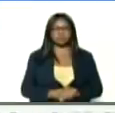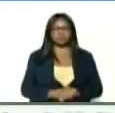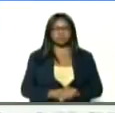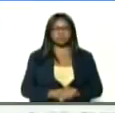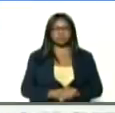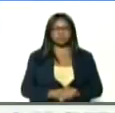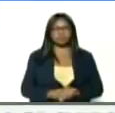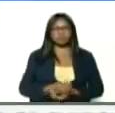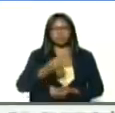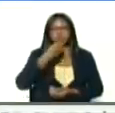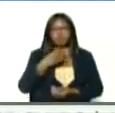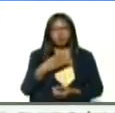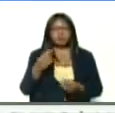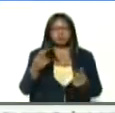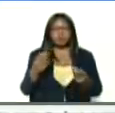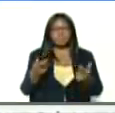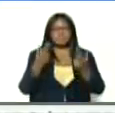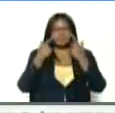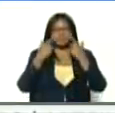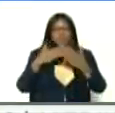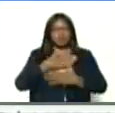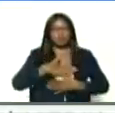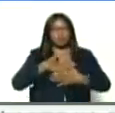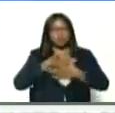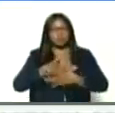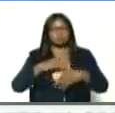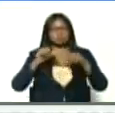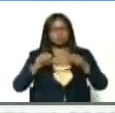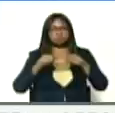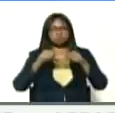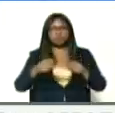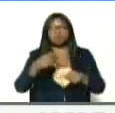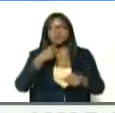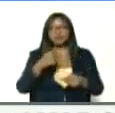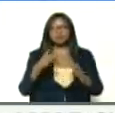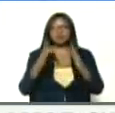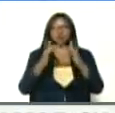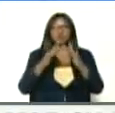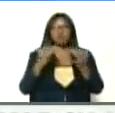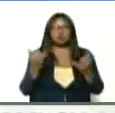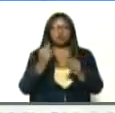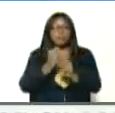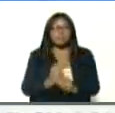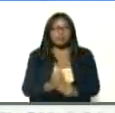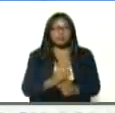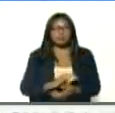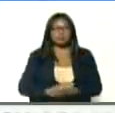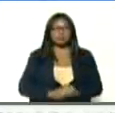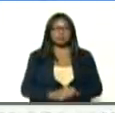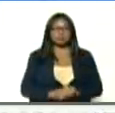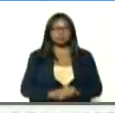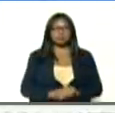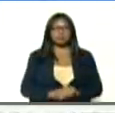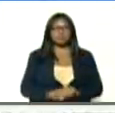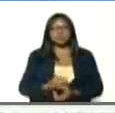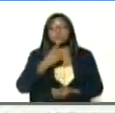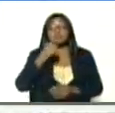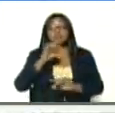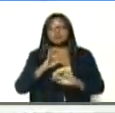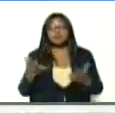bueno, hay que estar pendiente, de las condiciones, permanentes, ¿qué me dicen del pase, que estoy esperando? ¿qué me dicen por allá?